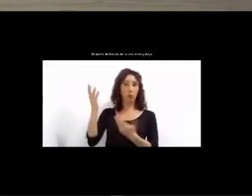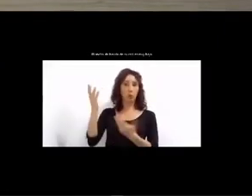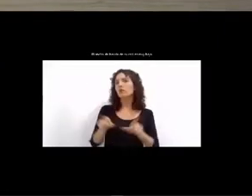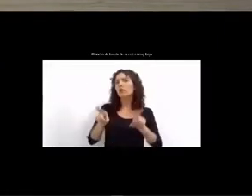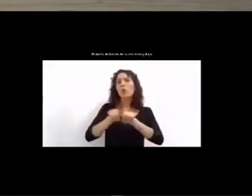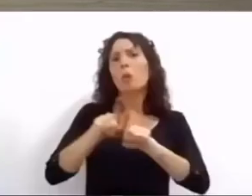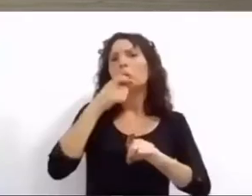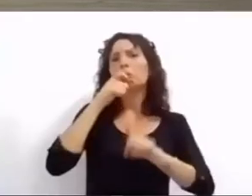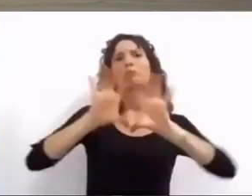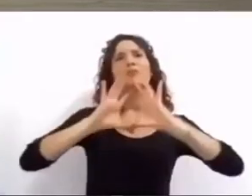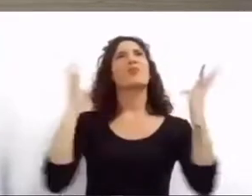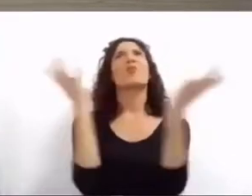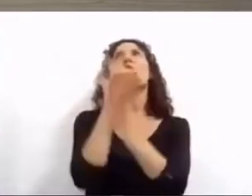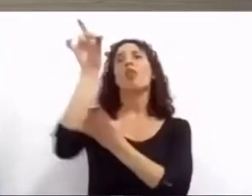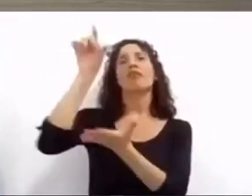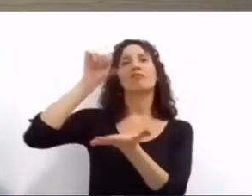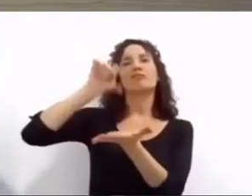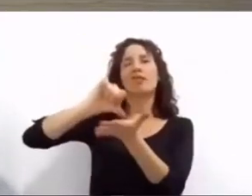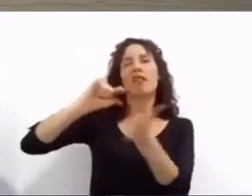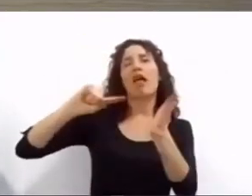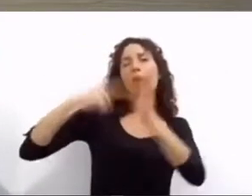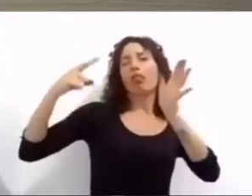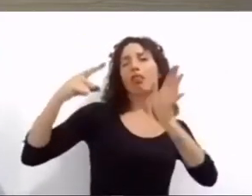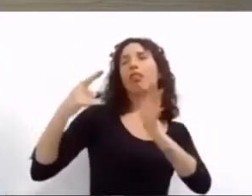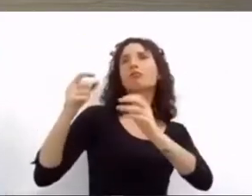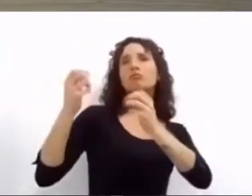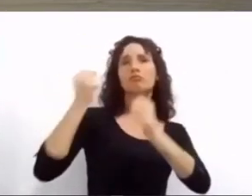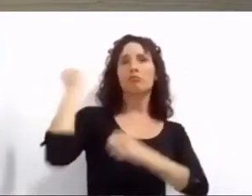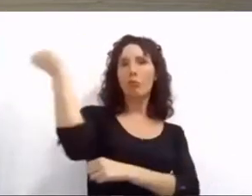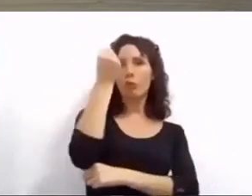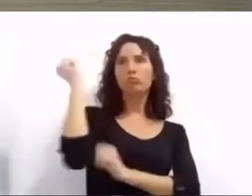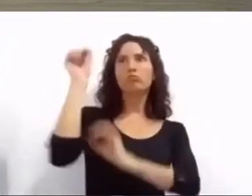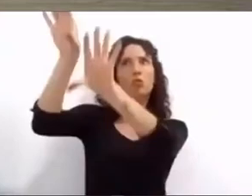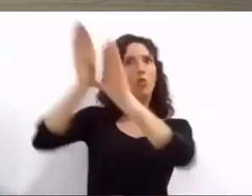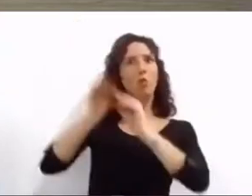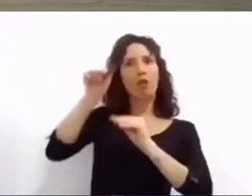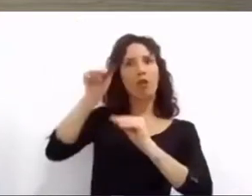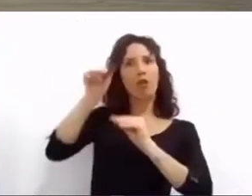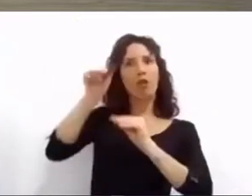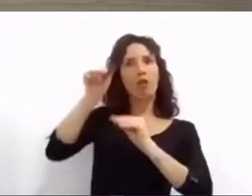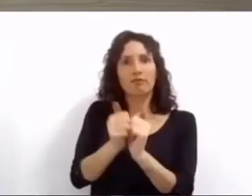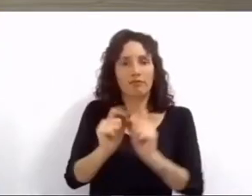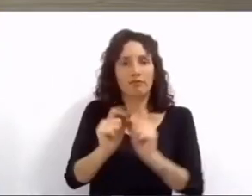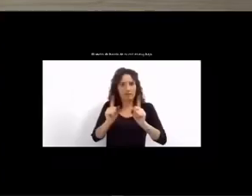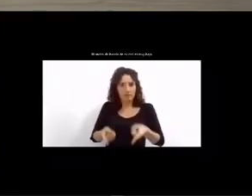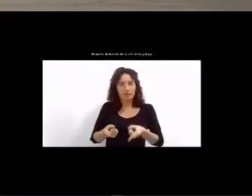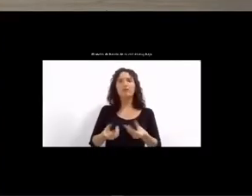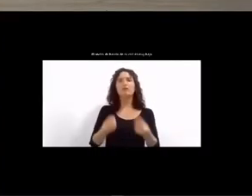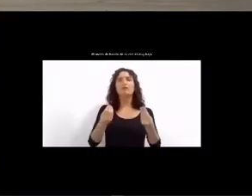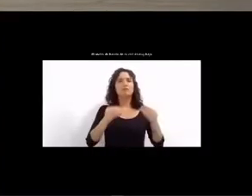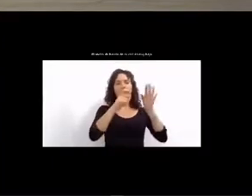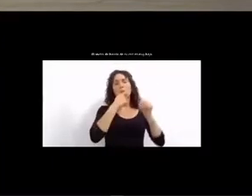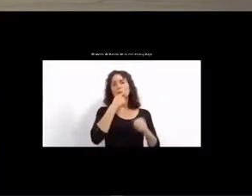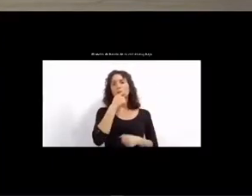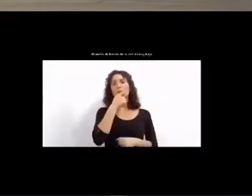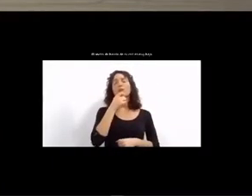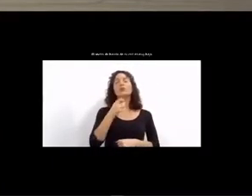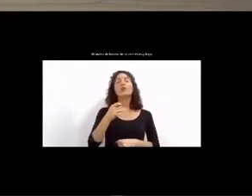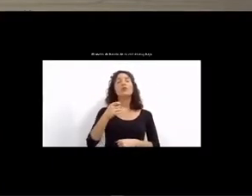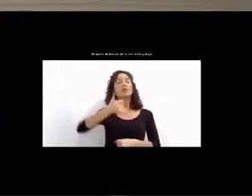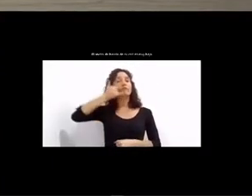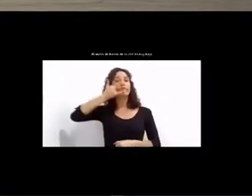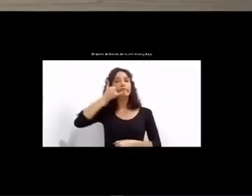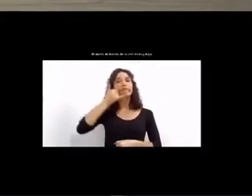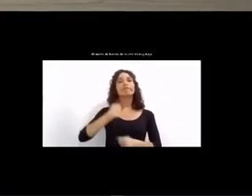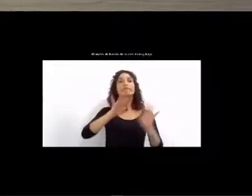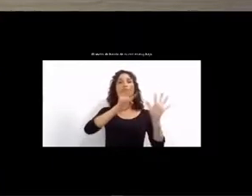grandes ciudades del mundo, que nos permitirá sumar el control en tiempo real de las alarmas comunitarias con la central del 9-11, integrando